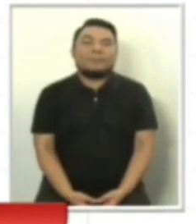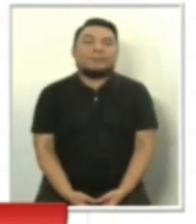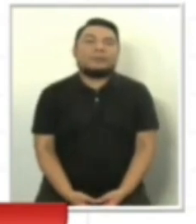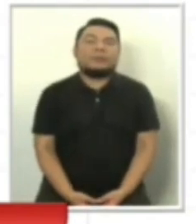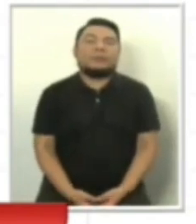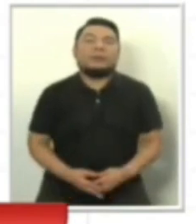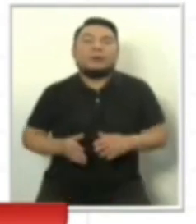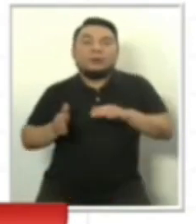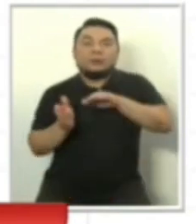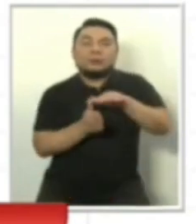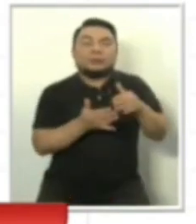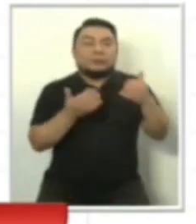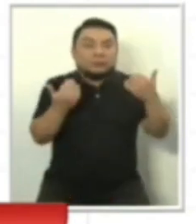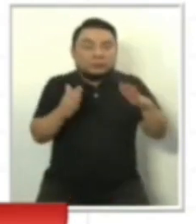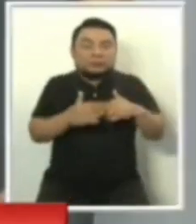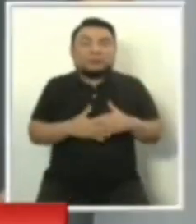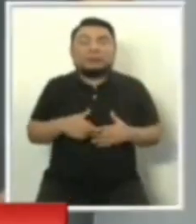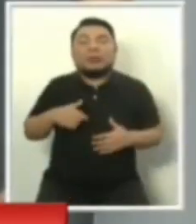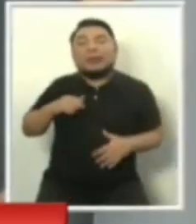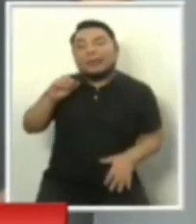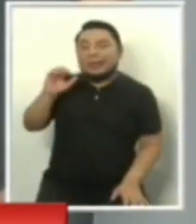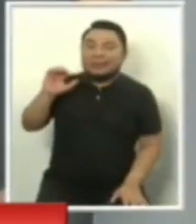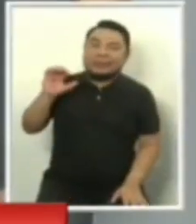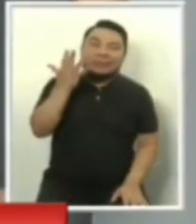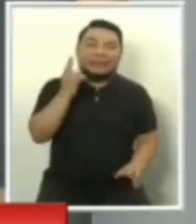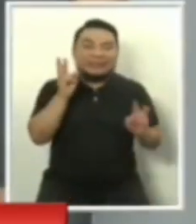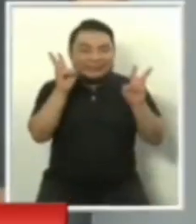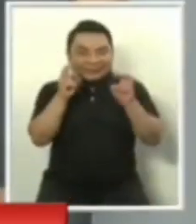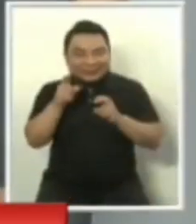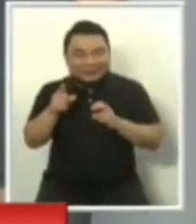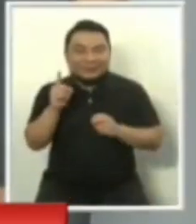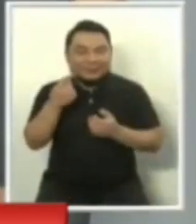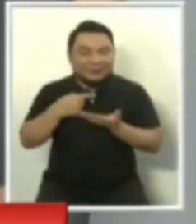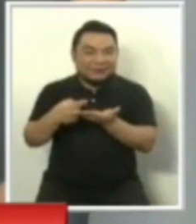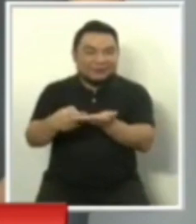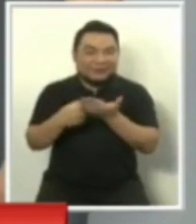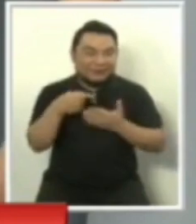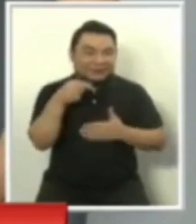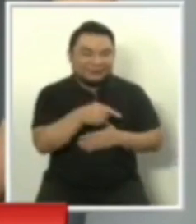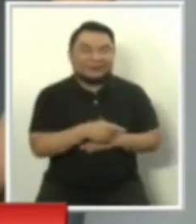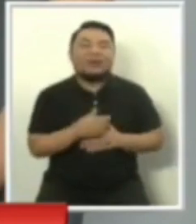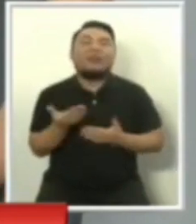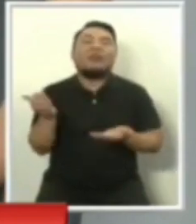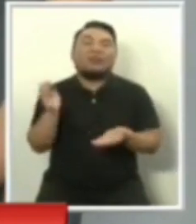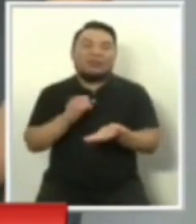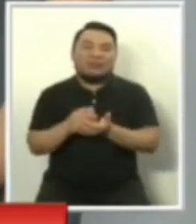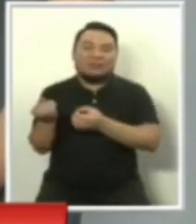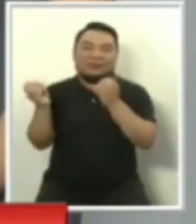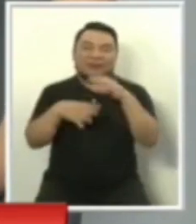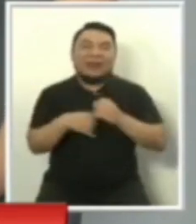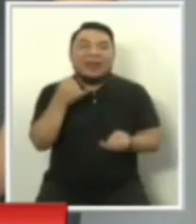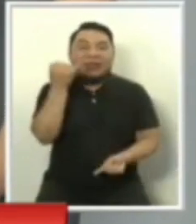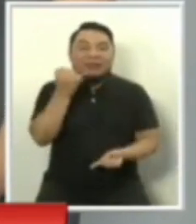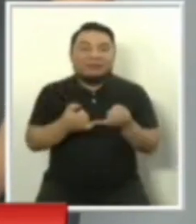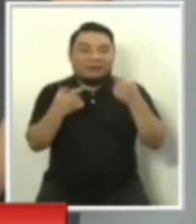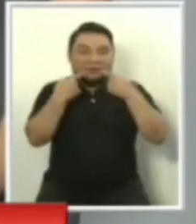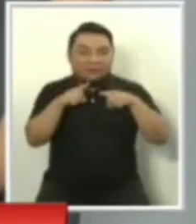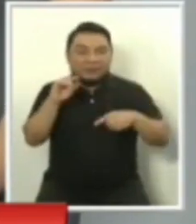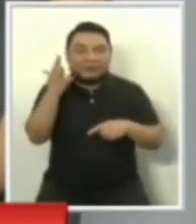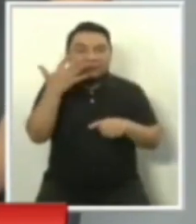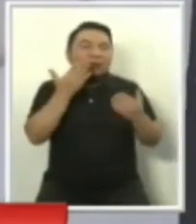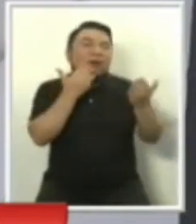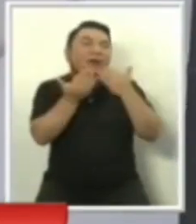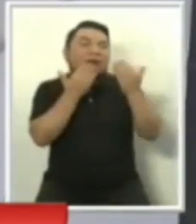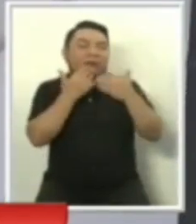Bien, ahora tenemos el quinto bloque de este primer debate, que son las intervenciones finales. Quinto y último bloque del primer